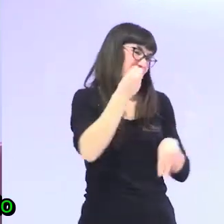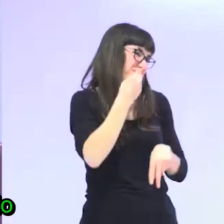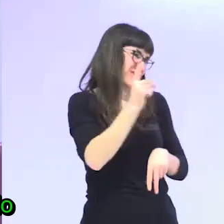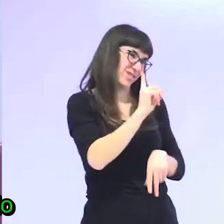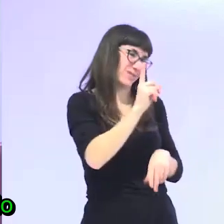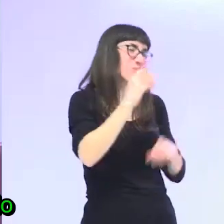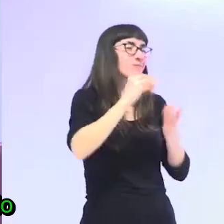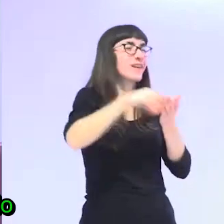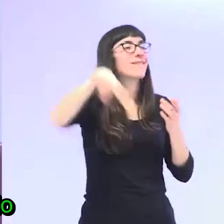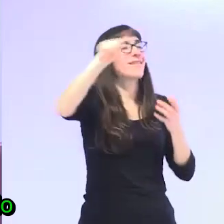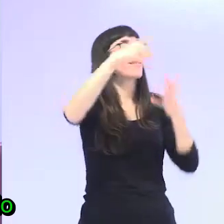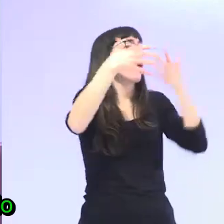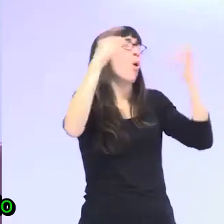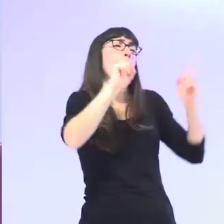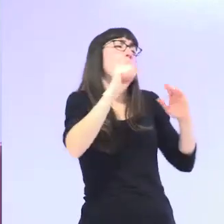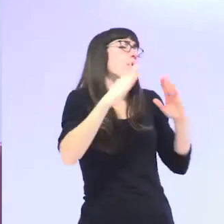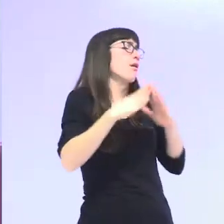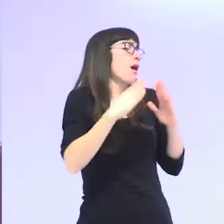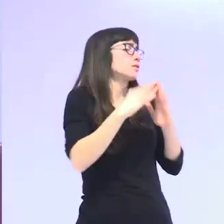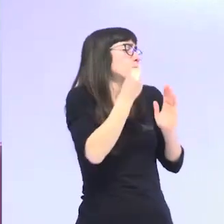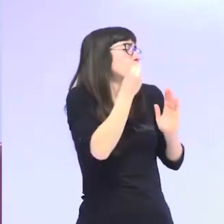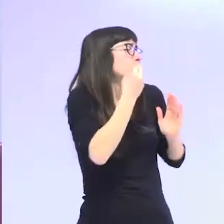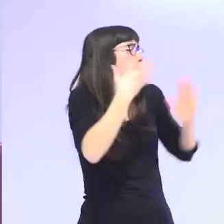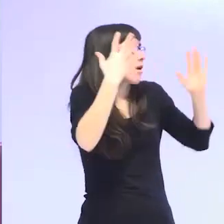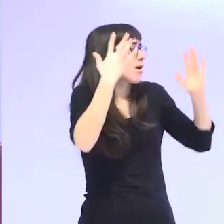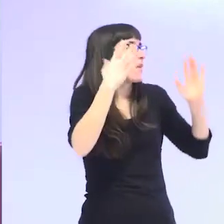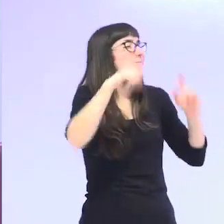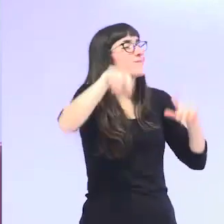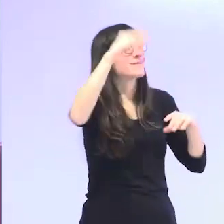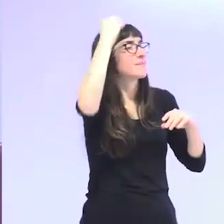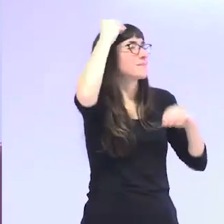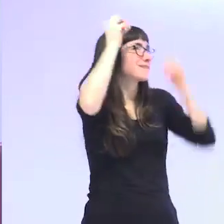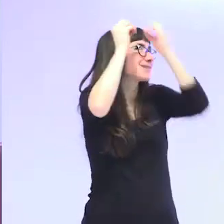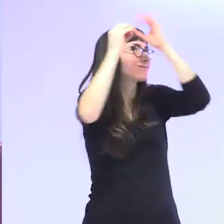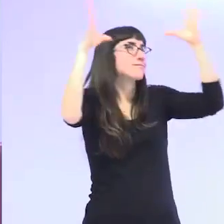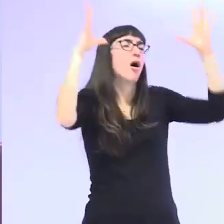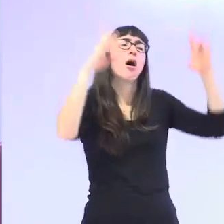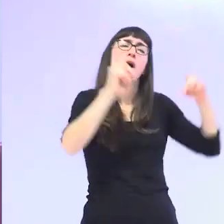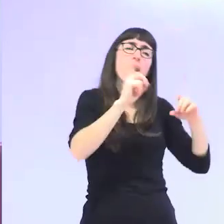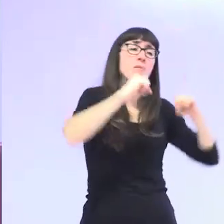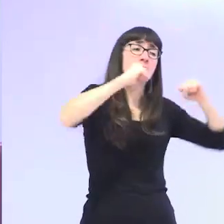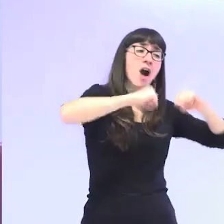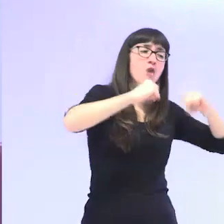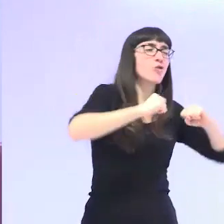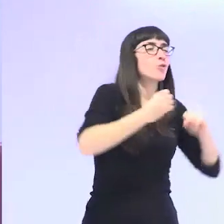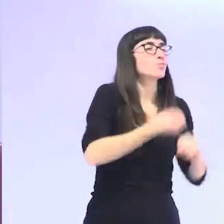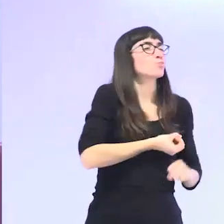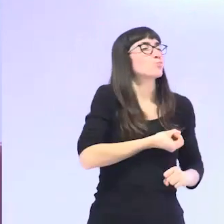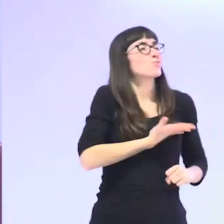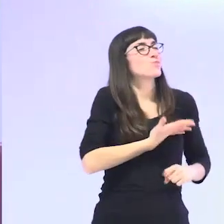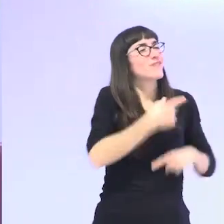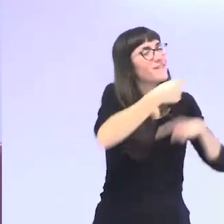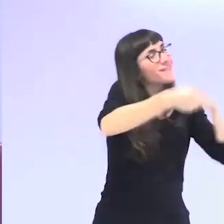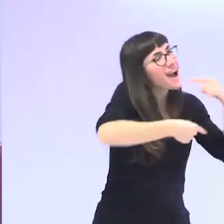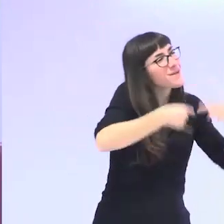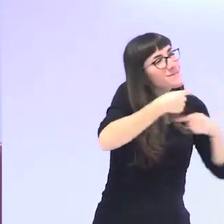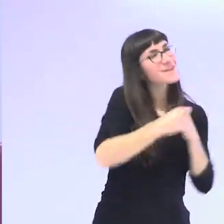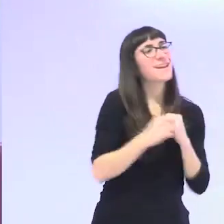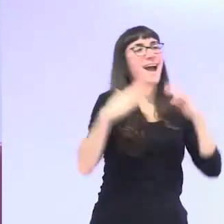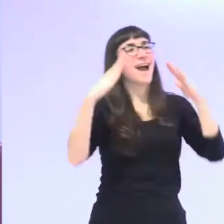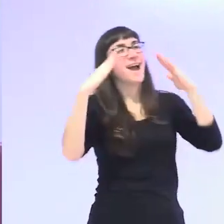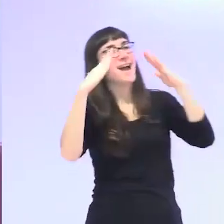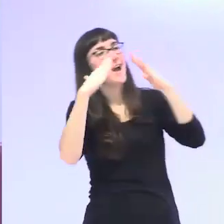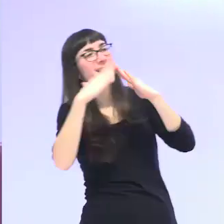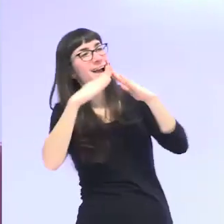mitos que nos llevan contando de que a las personas mayores les gusta mucho la familia que quieren envejecer en sus casas